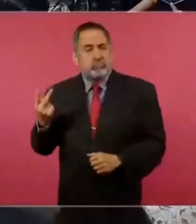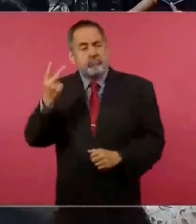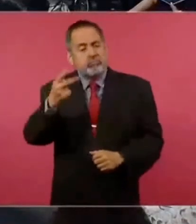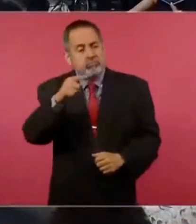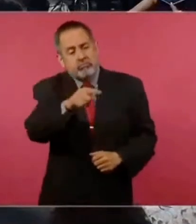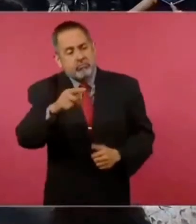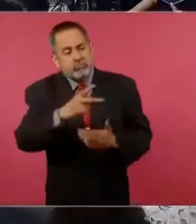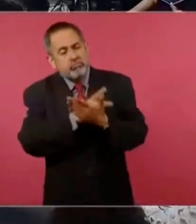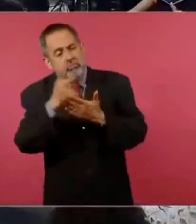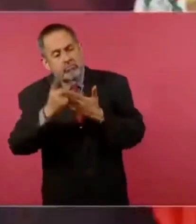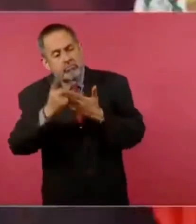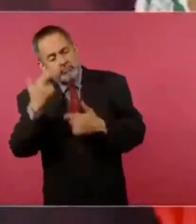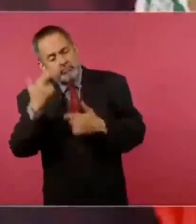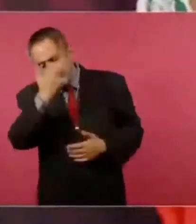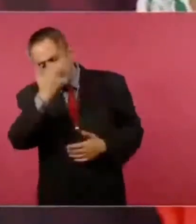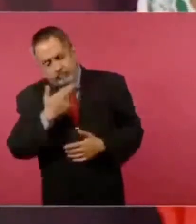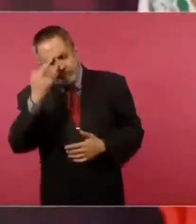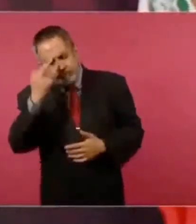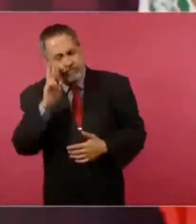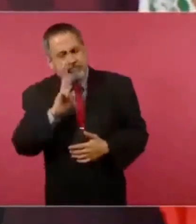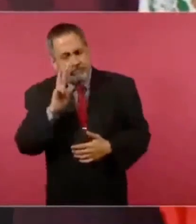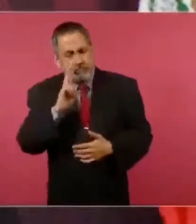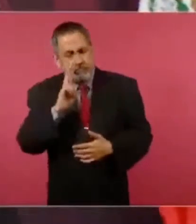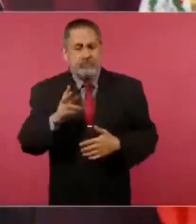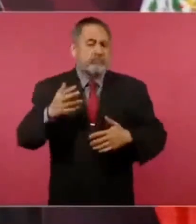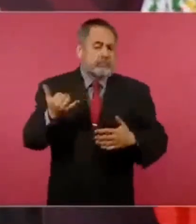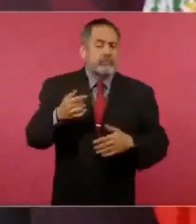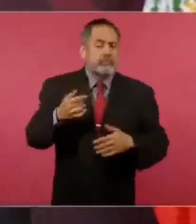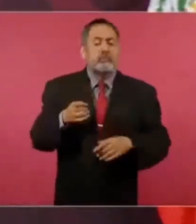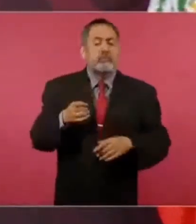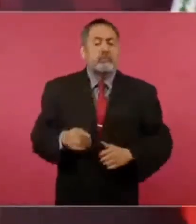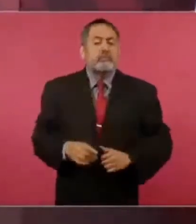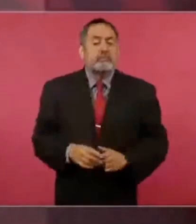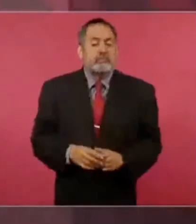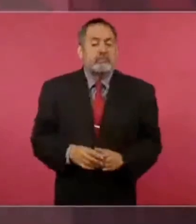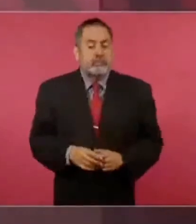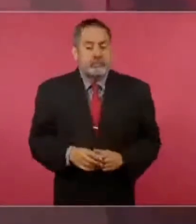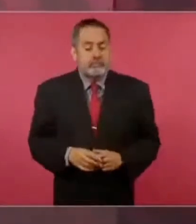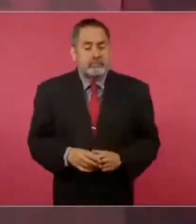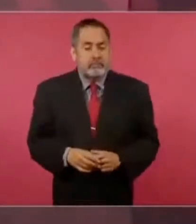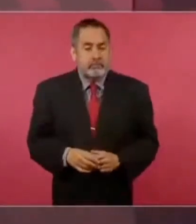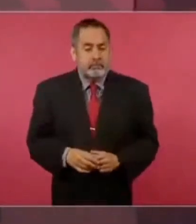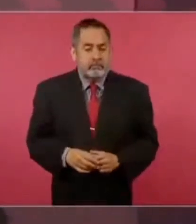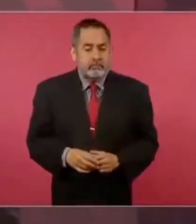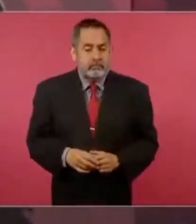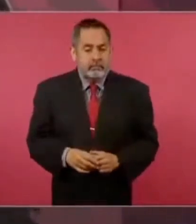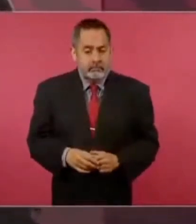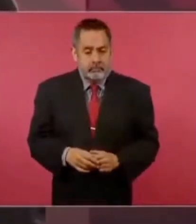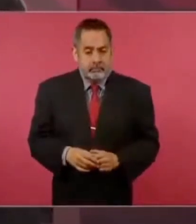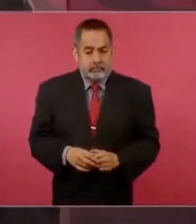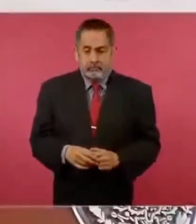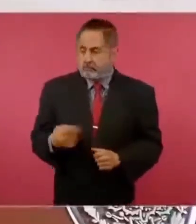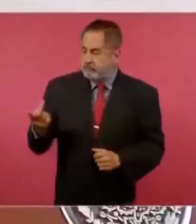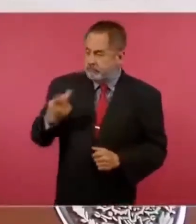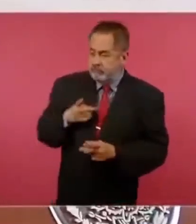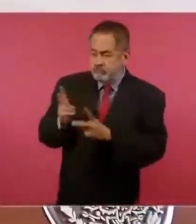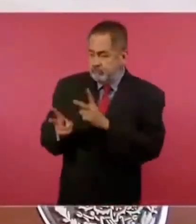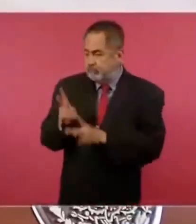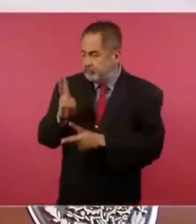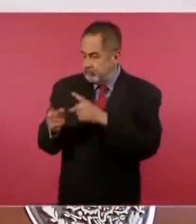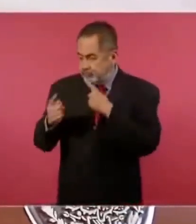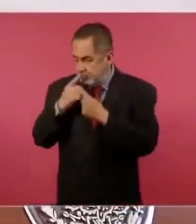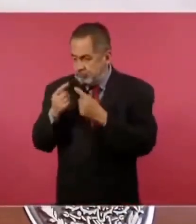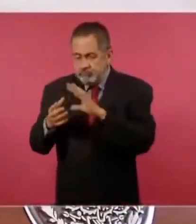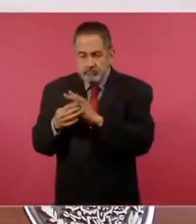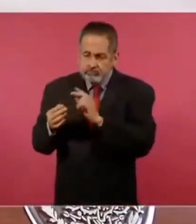programas. Y sobre todo vamos a estar platicando, conversando